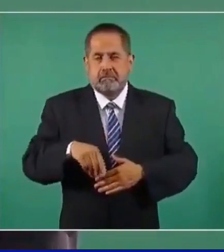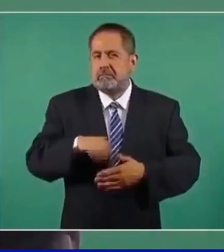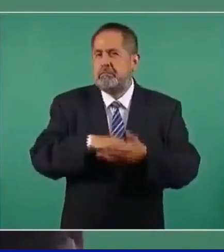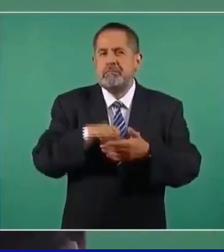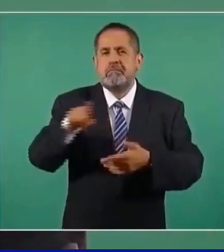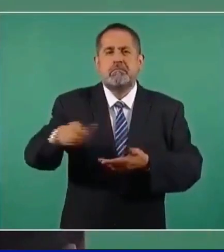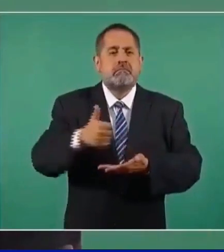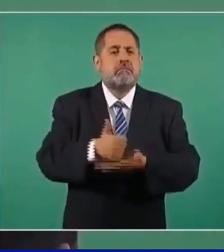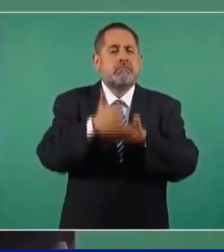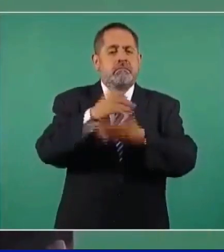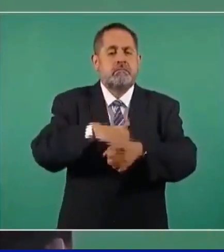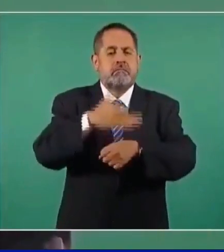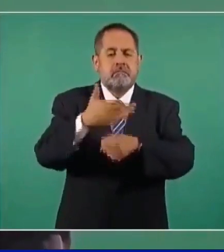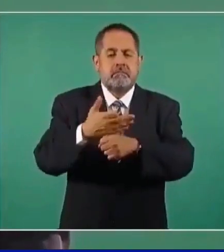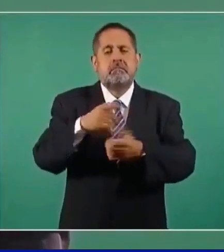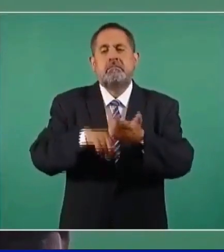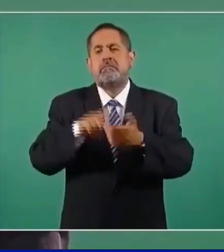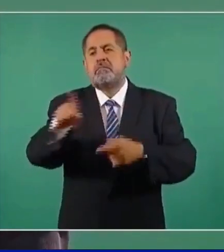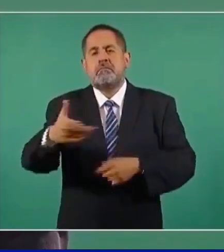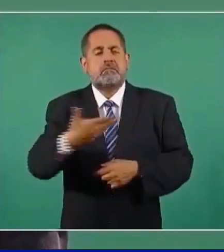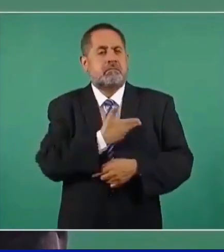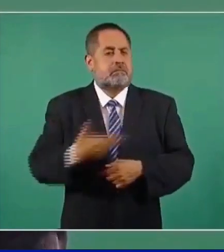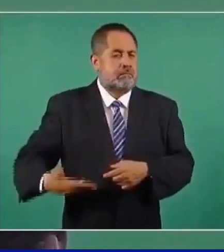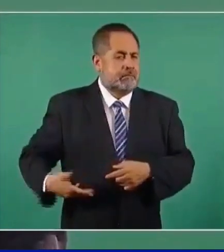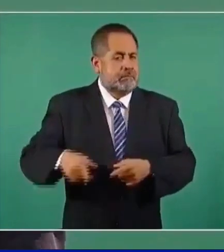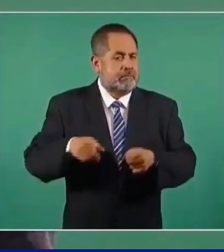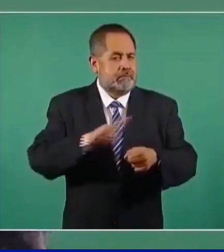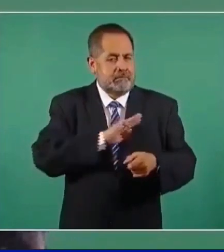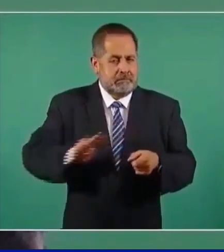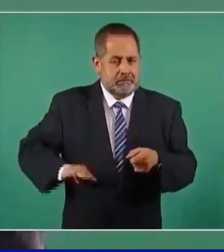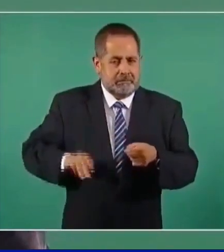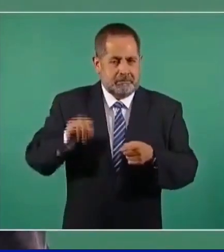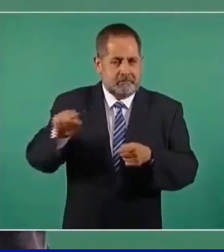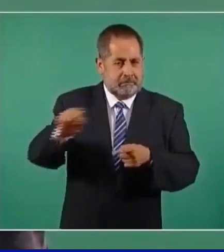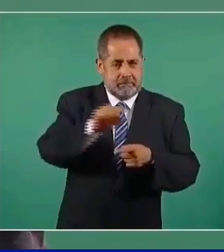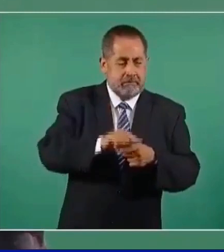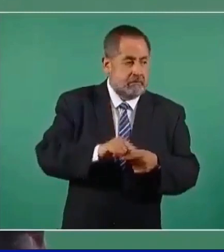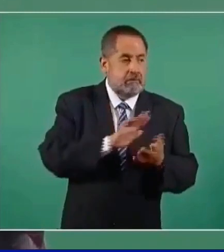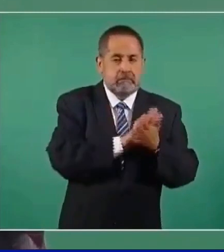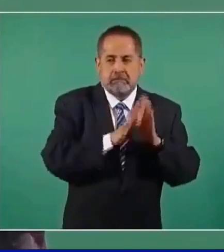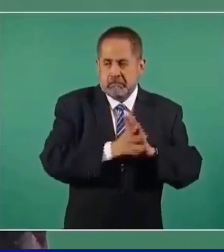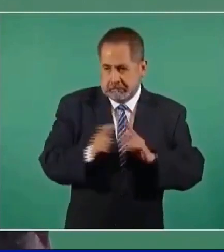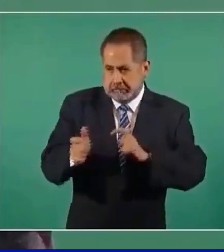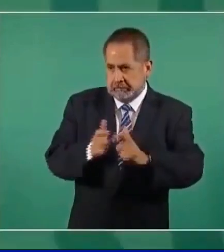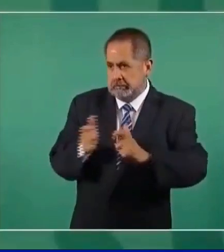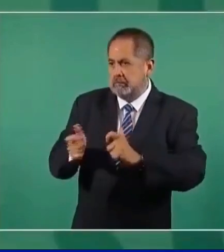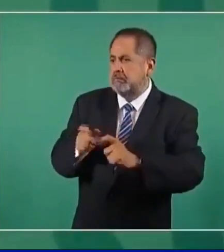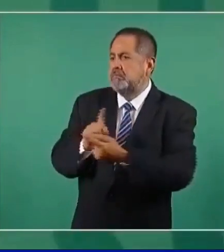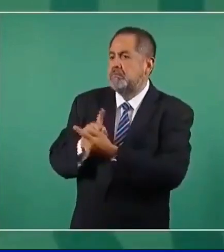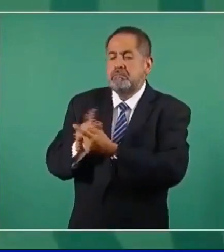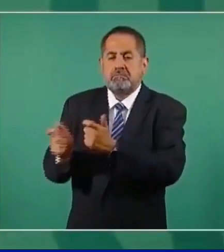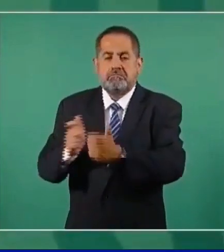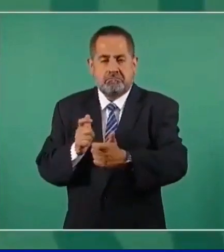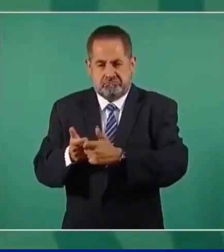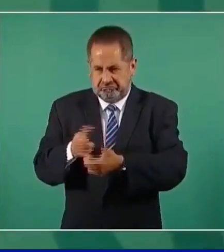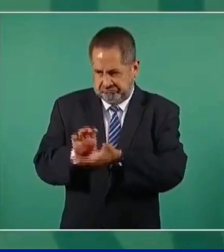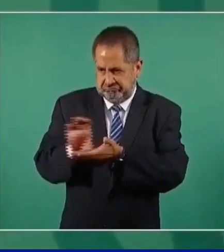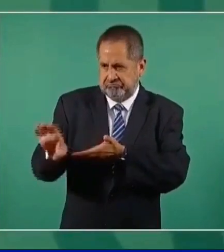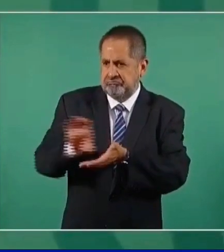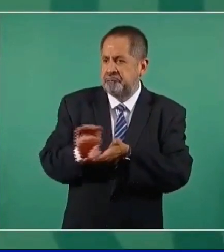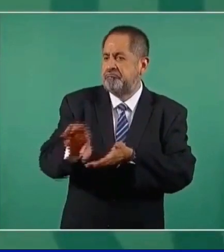de presidencias municipales, la delincuencia financiaba.